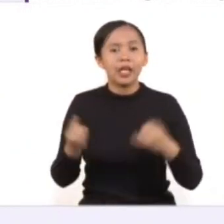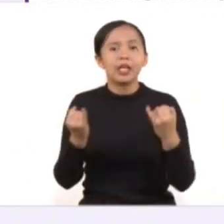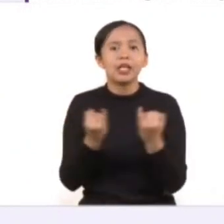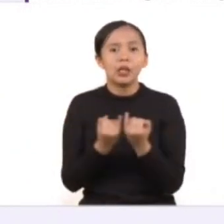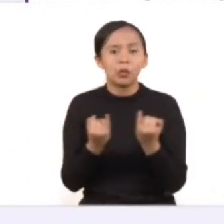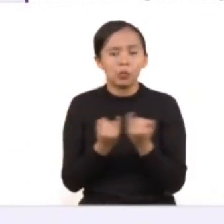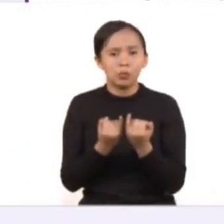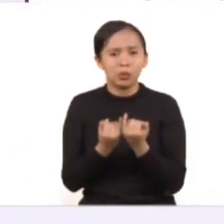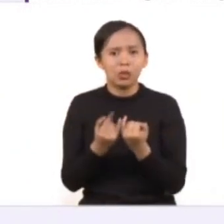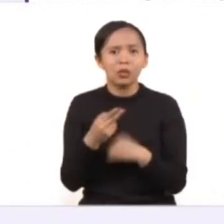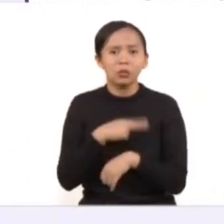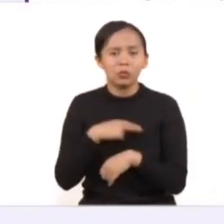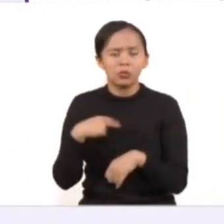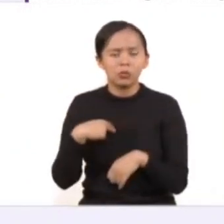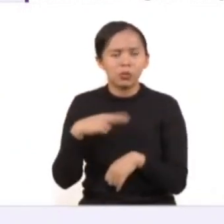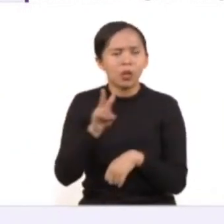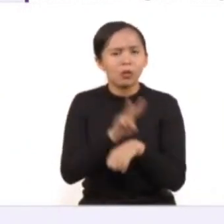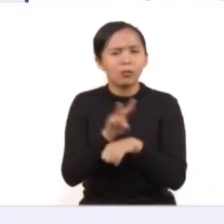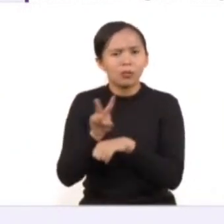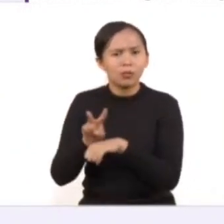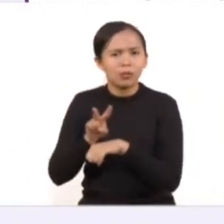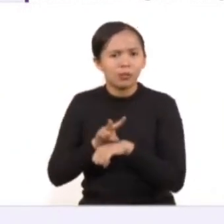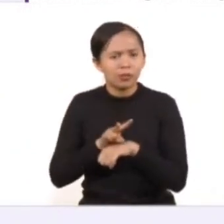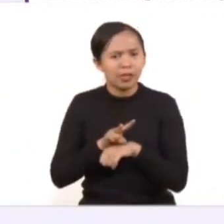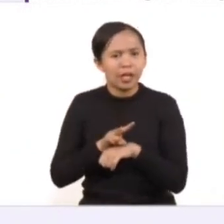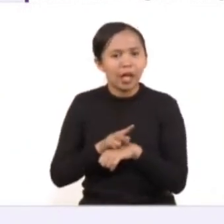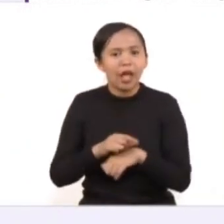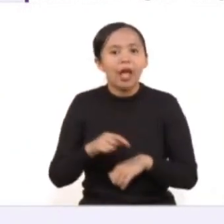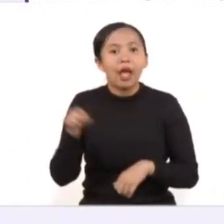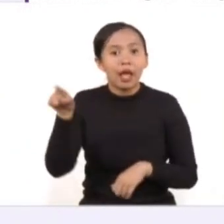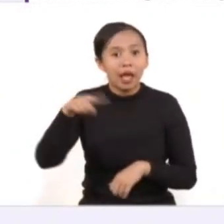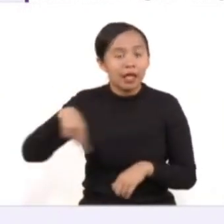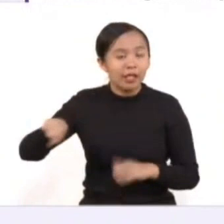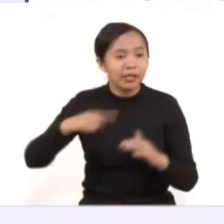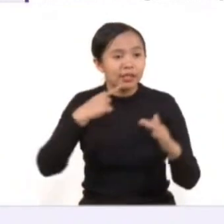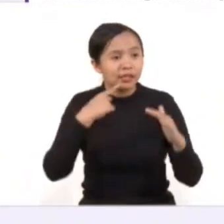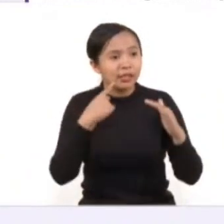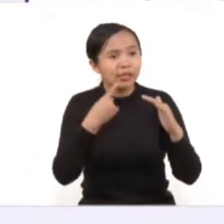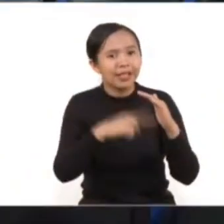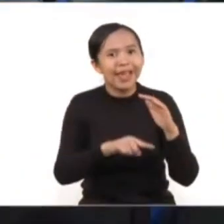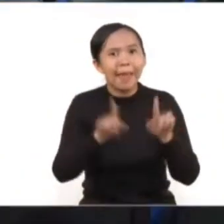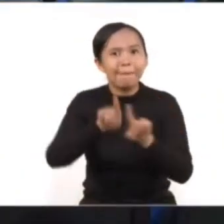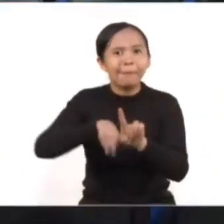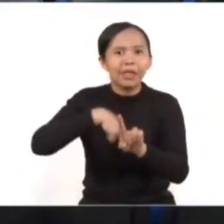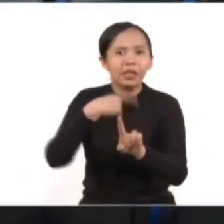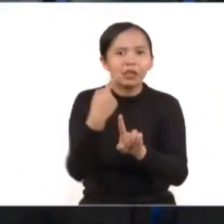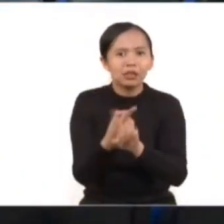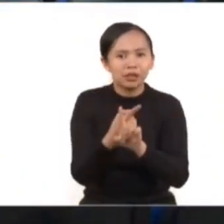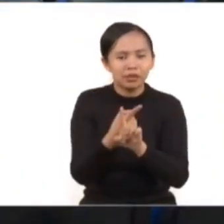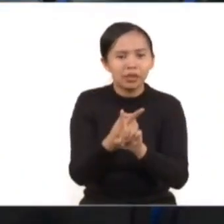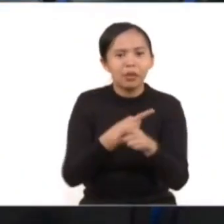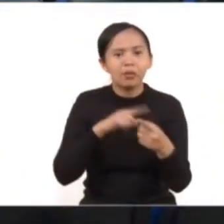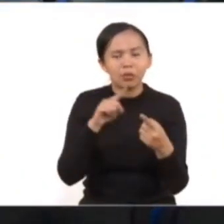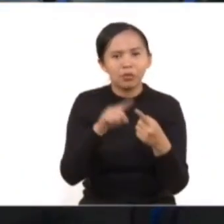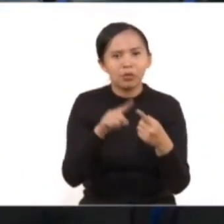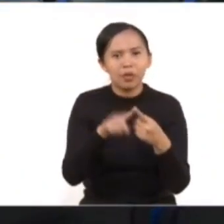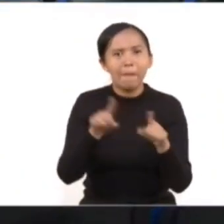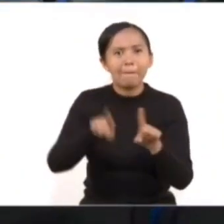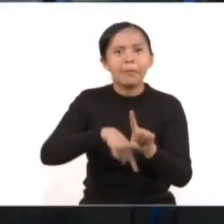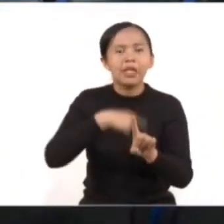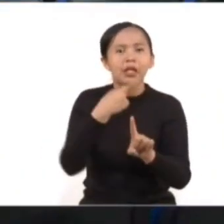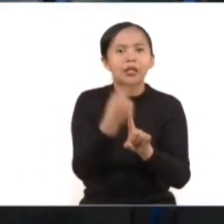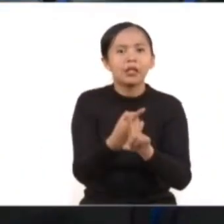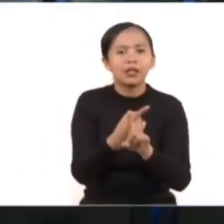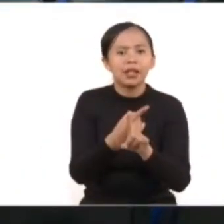También hemos observado un aumento en la denuncia del delito de violación, principalmente la